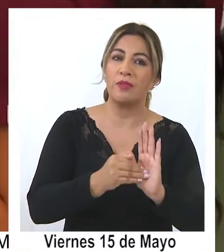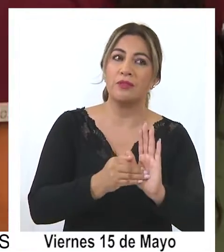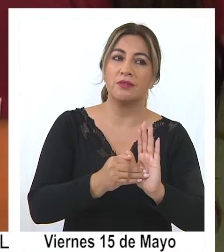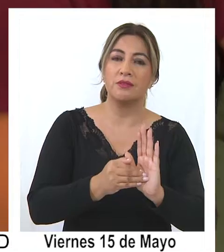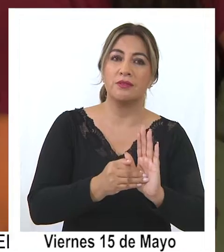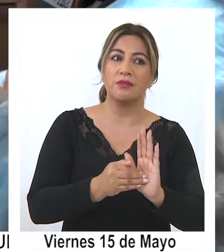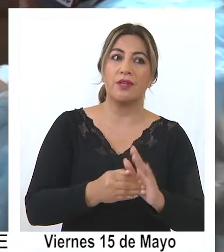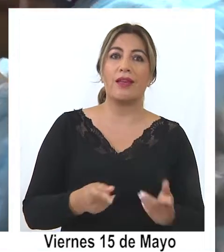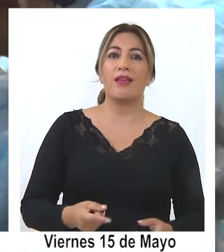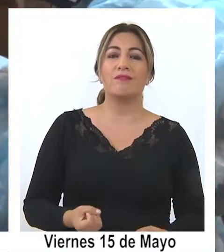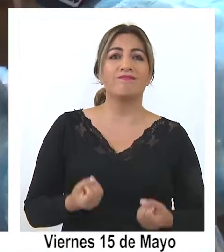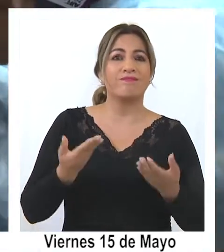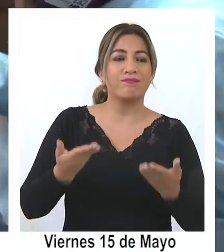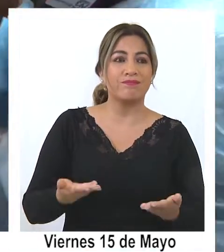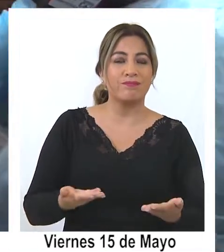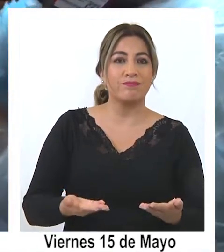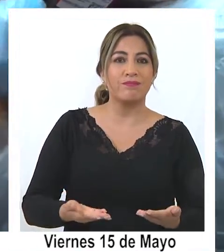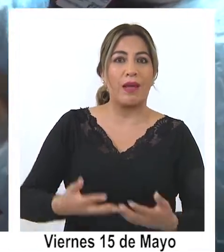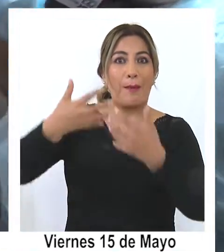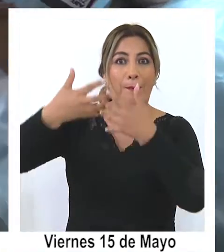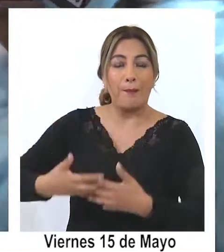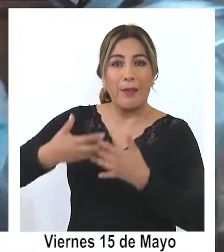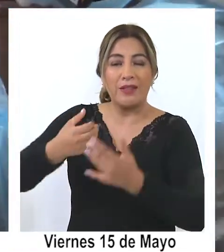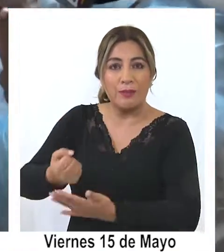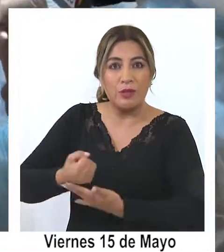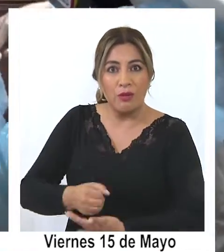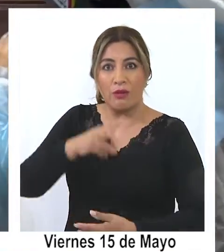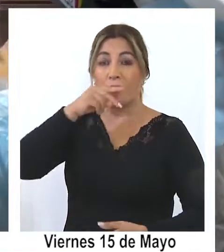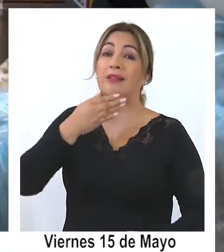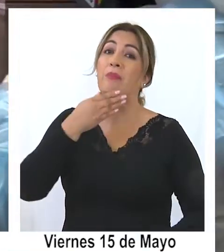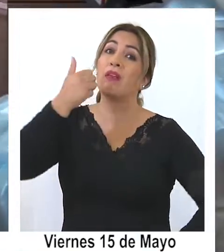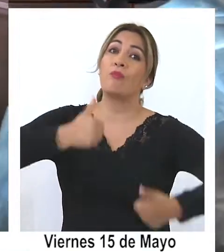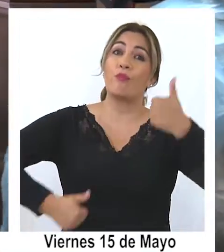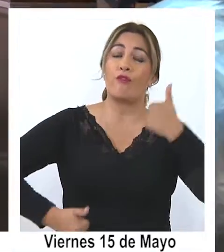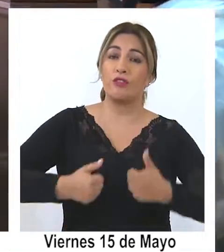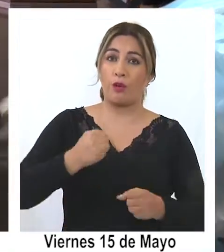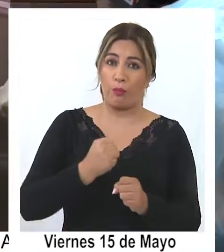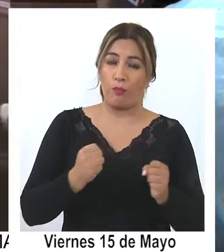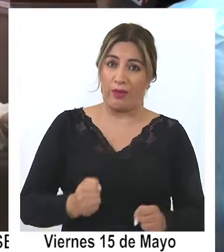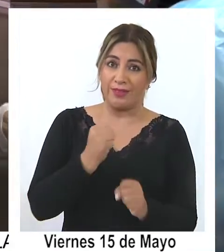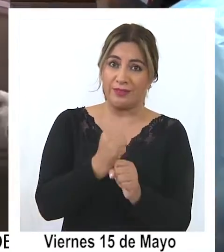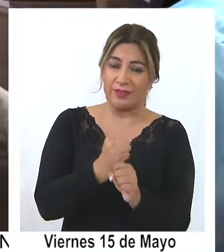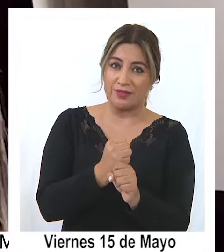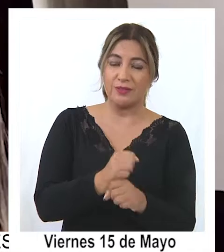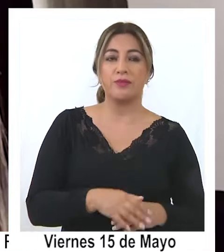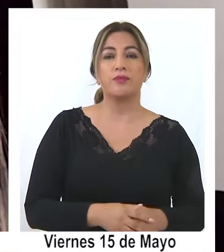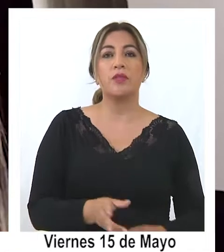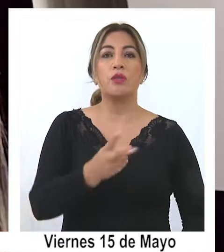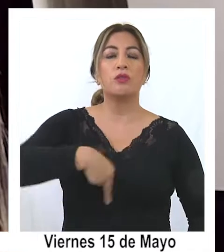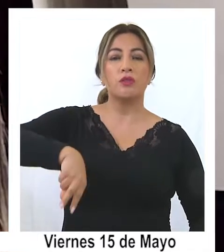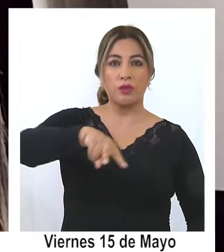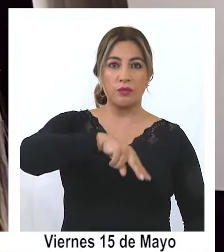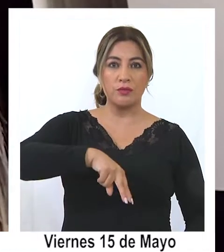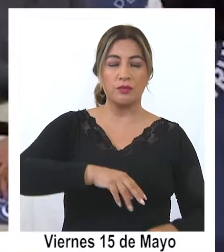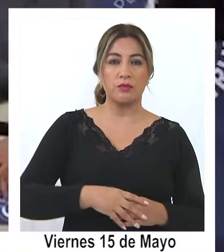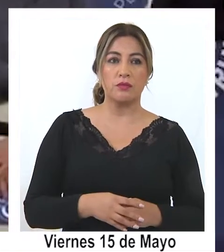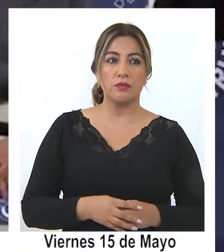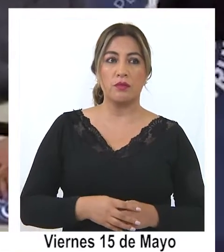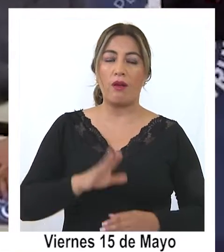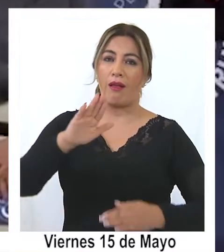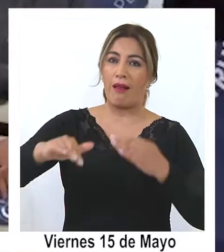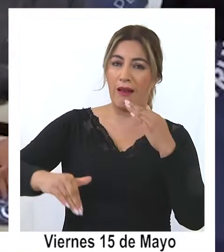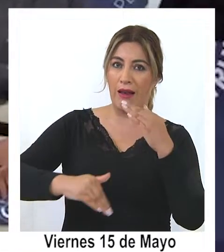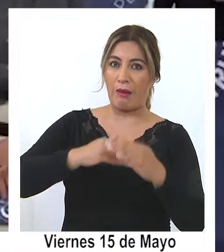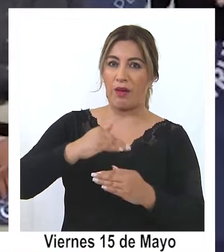de analizar la disponibilidad de equipos y el personal que puede operarlos. Nosotros todas las